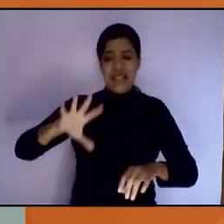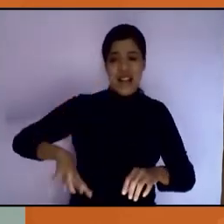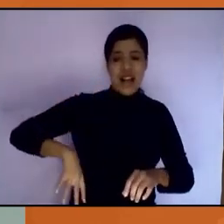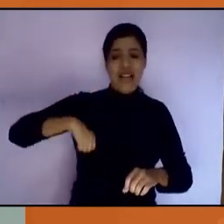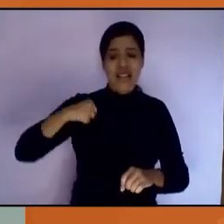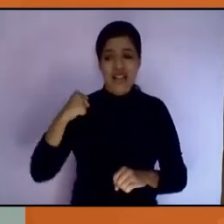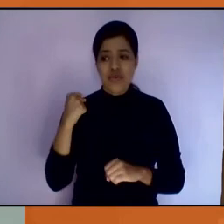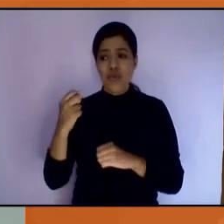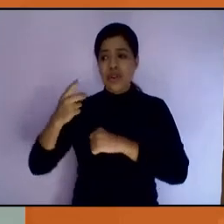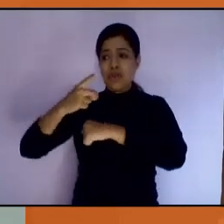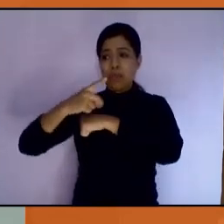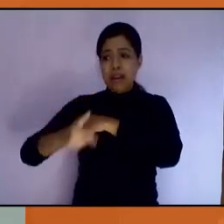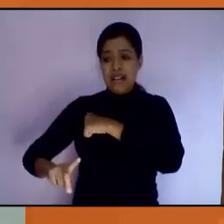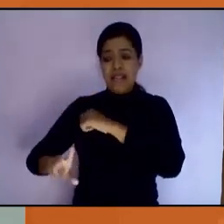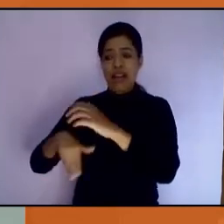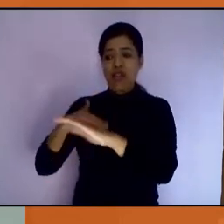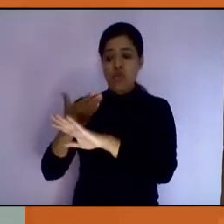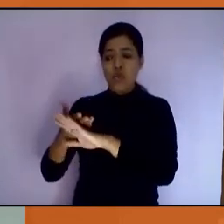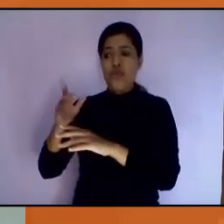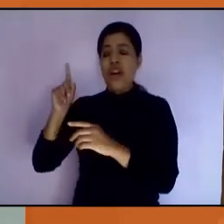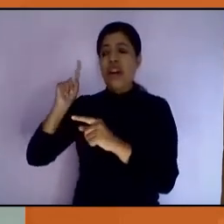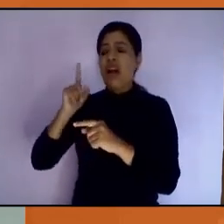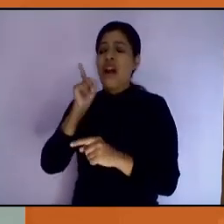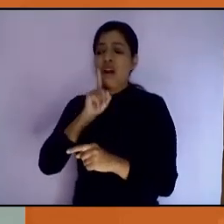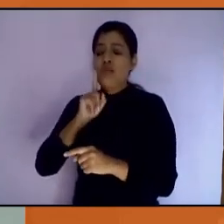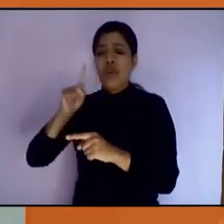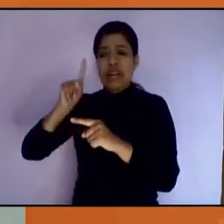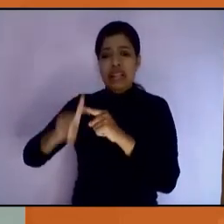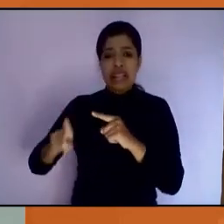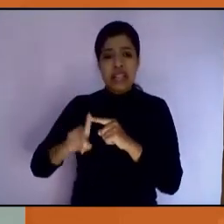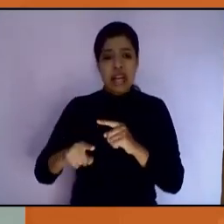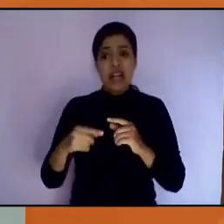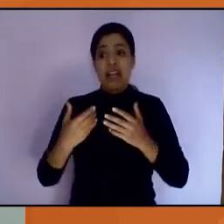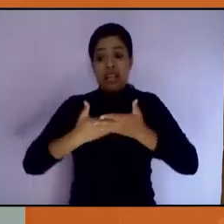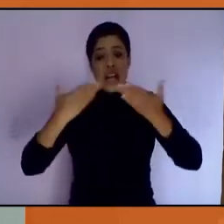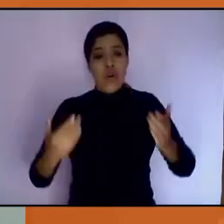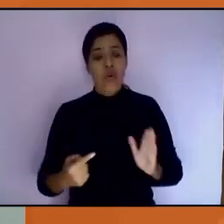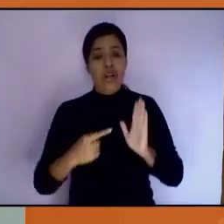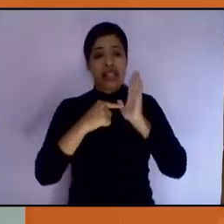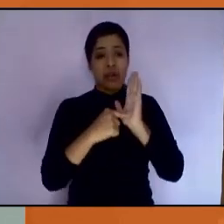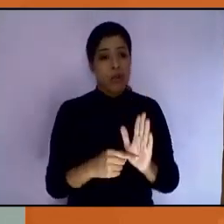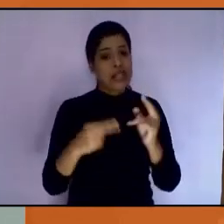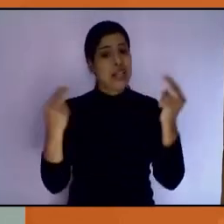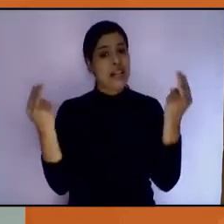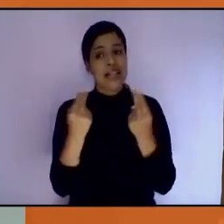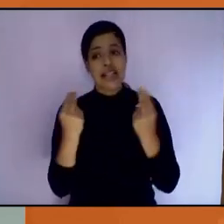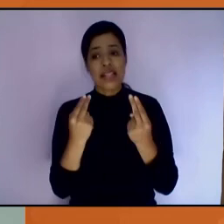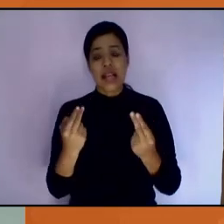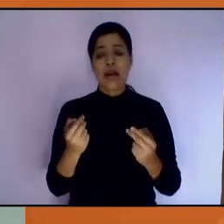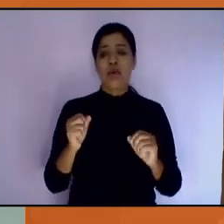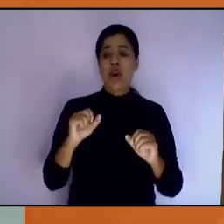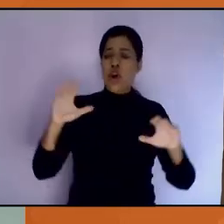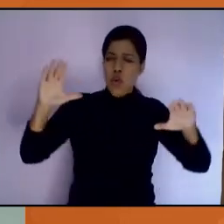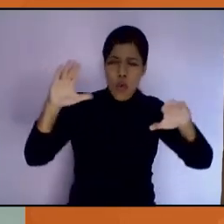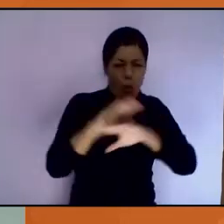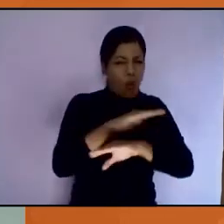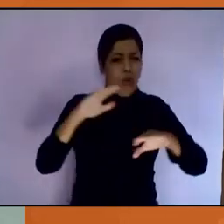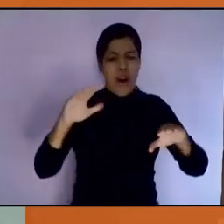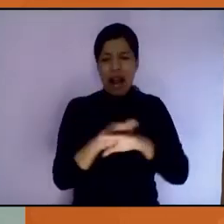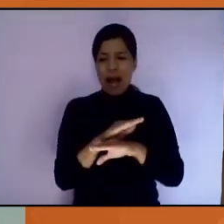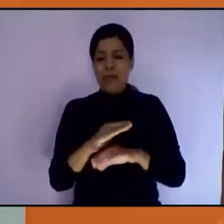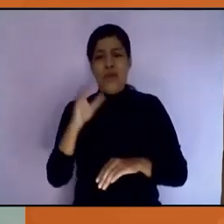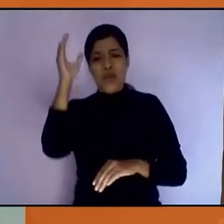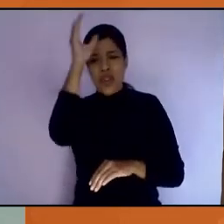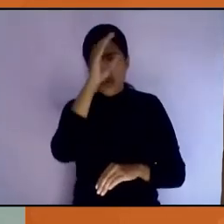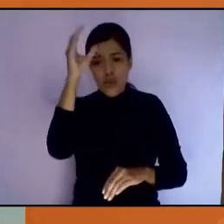se visibiliza y nos demanda un cambio sociocultural que no es solo necesario, sino ya urgente.